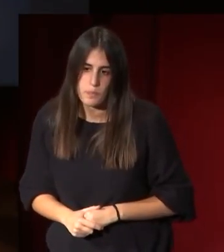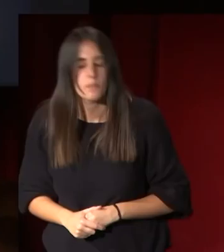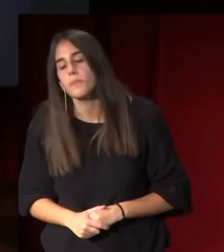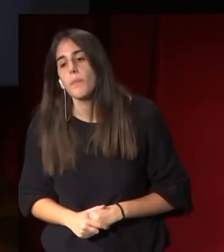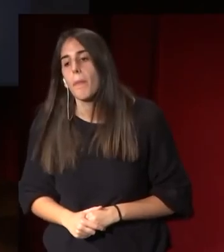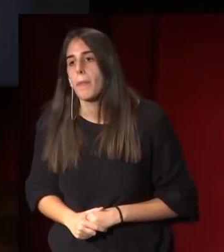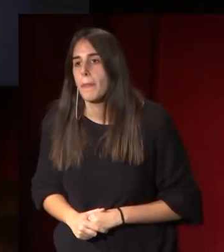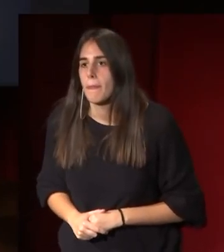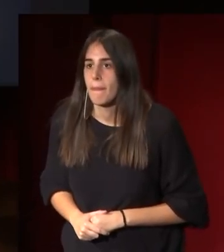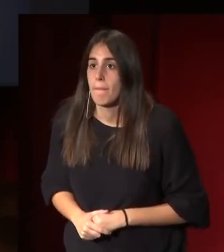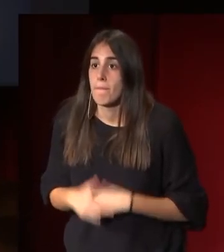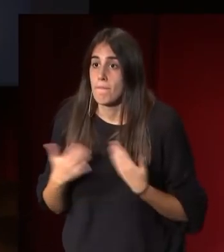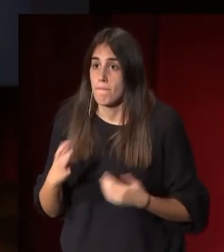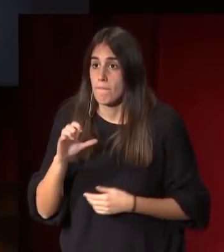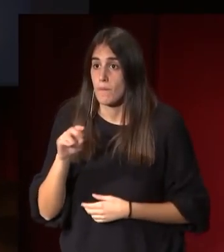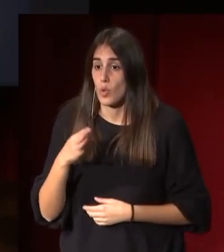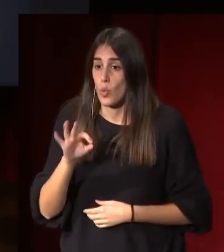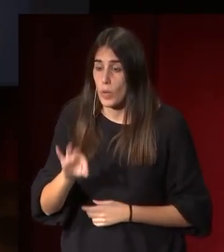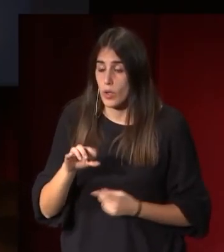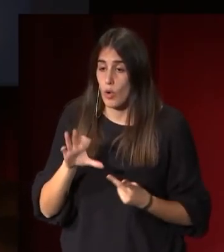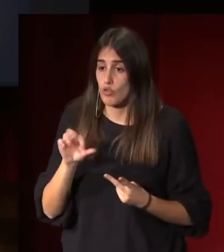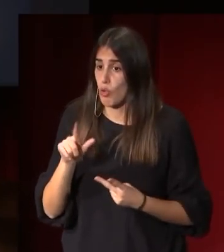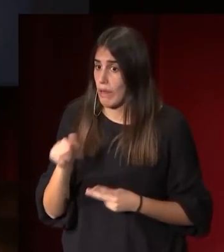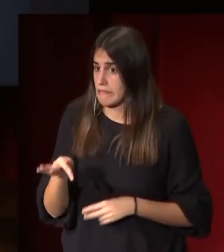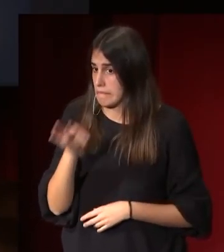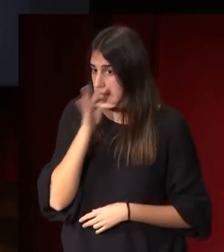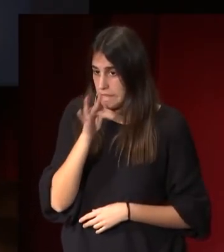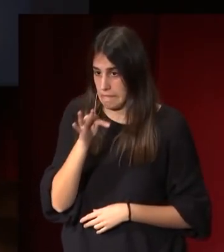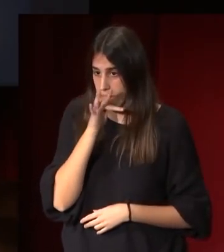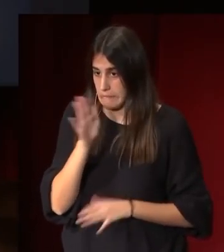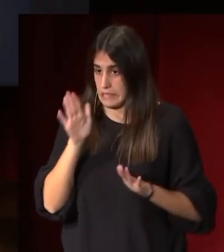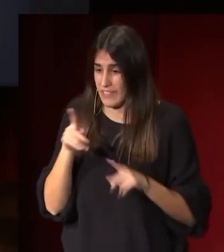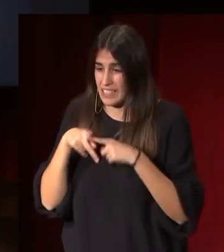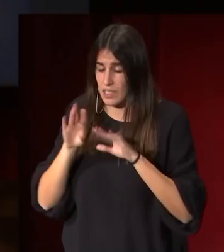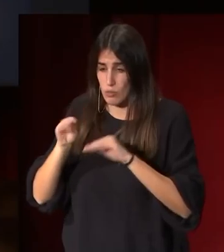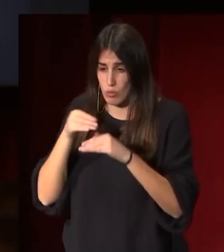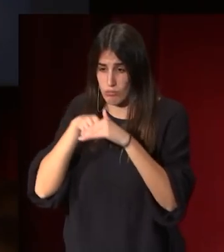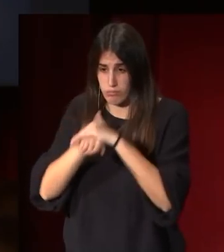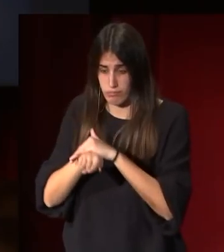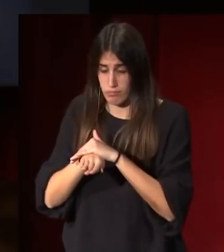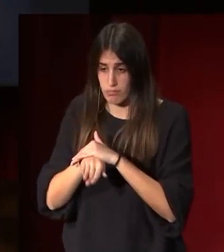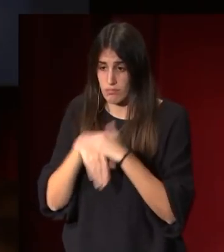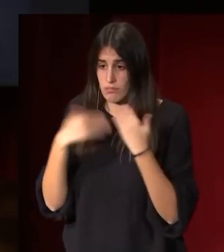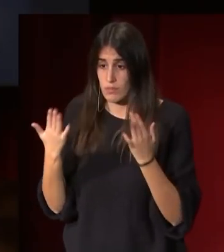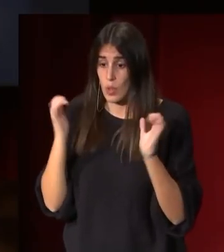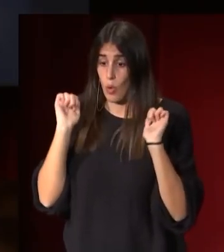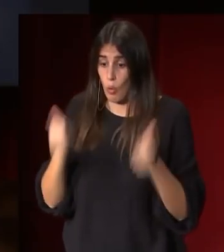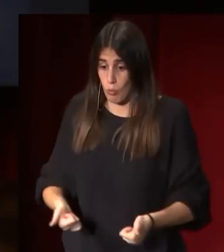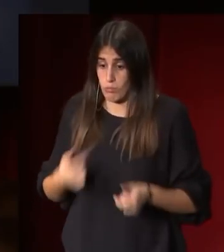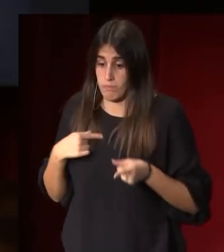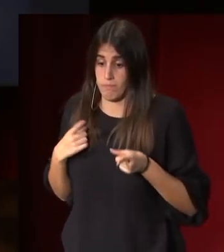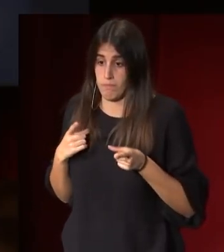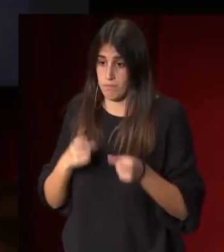Como Álvarez Cubero y Solá no han enviado las obras cada uno las tienen en su taller y cuando se inicia la guerra